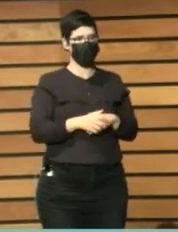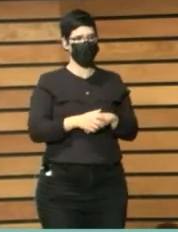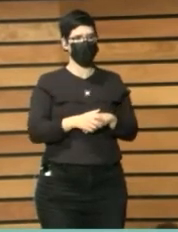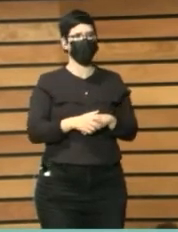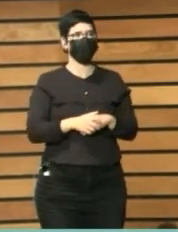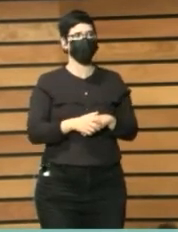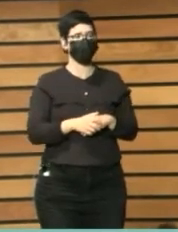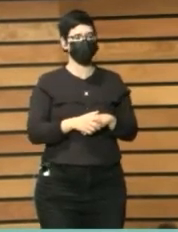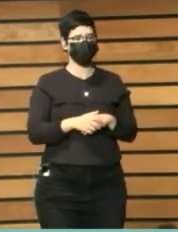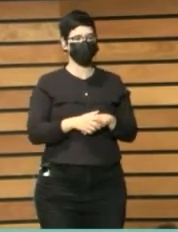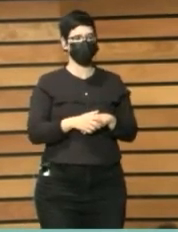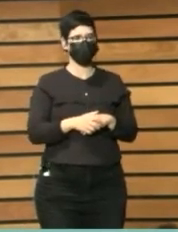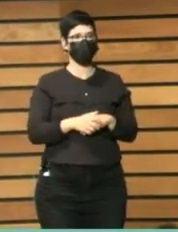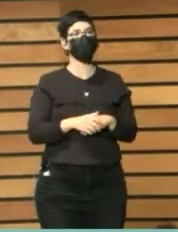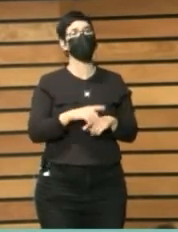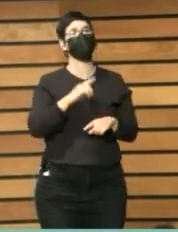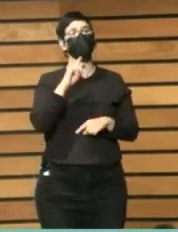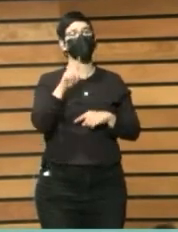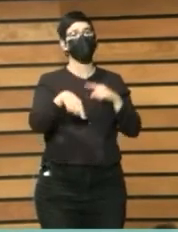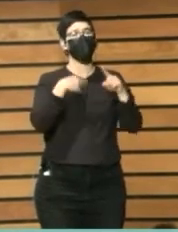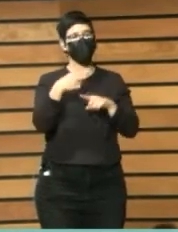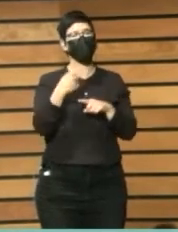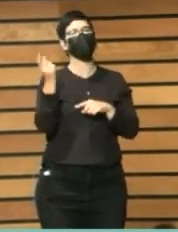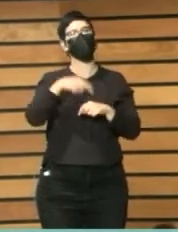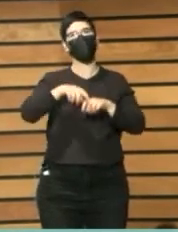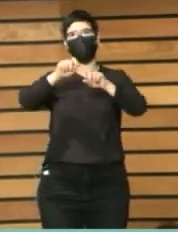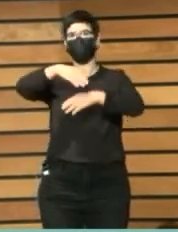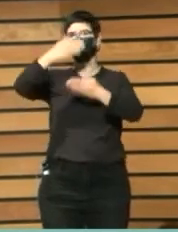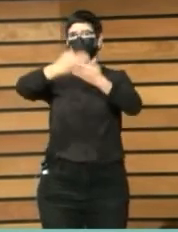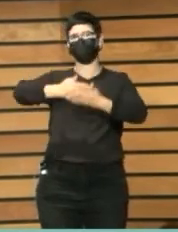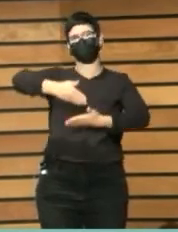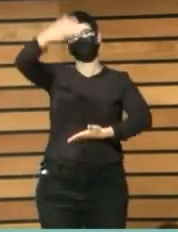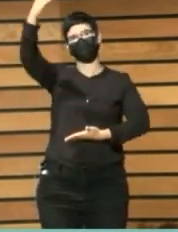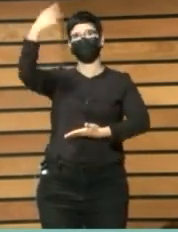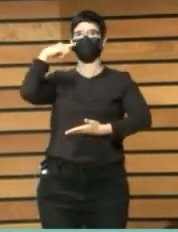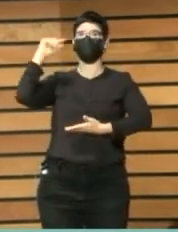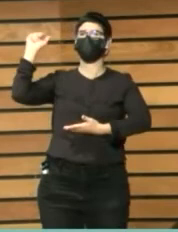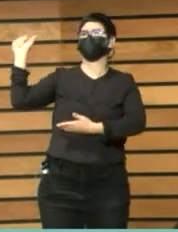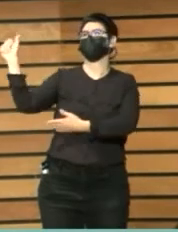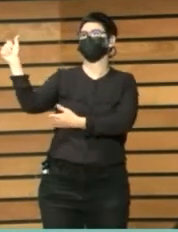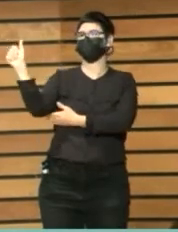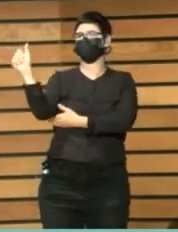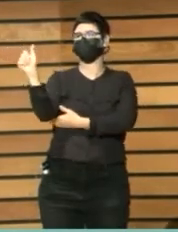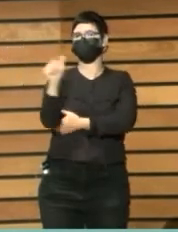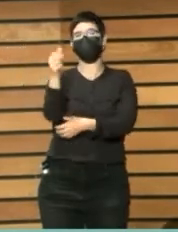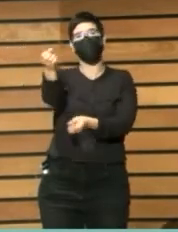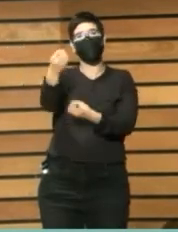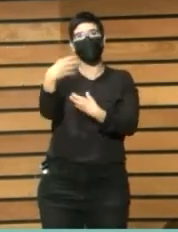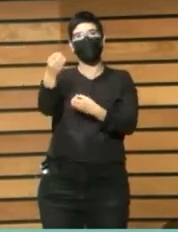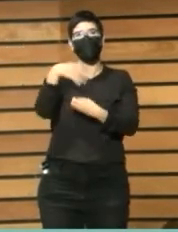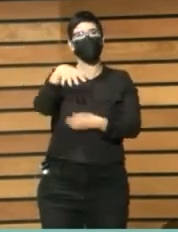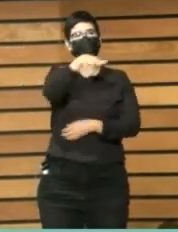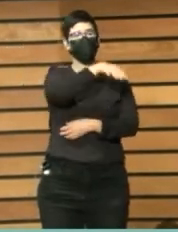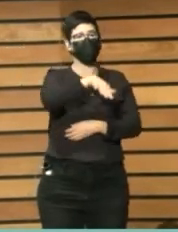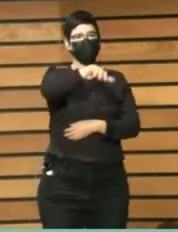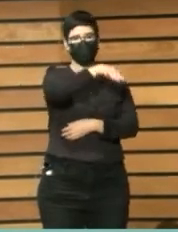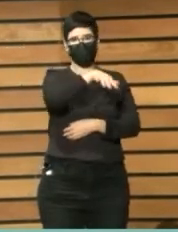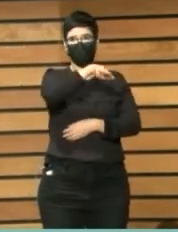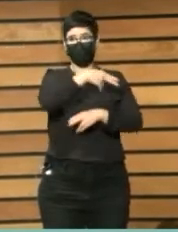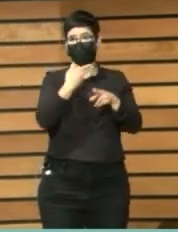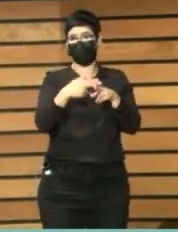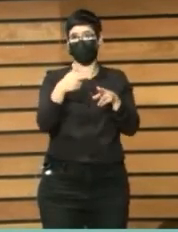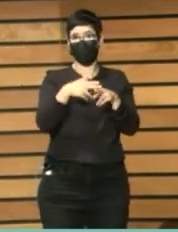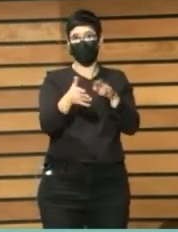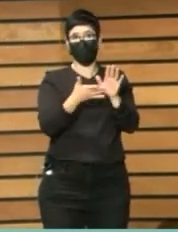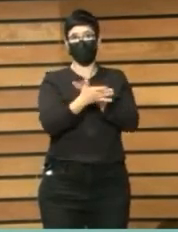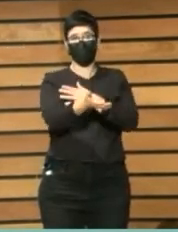había En unos tablones Acerca del ayuntamiento local Y eso Todas esas informaciones Que la señora Adquirió Eran efectos